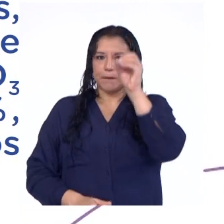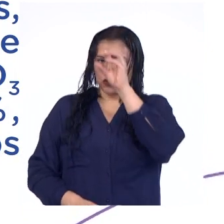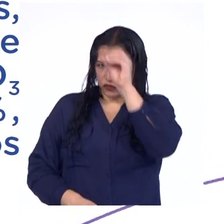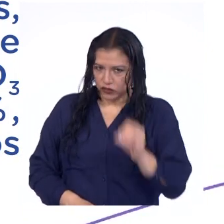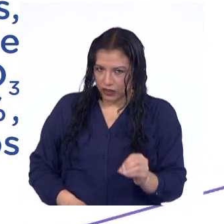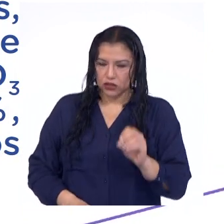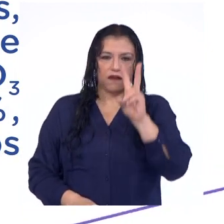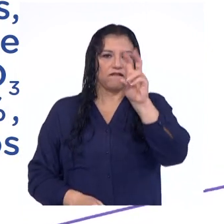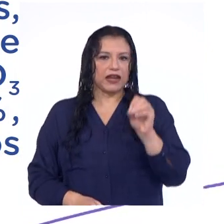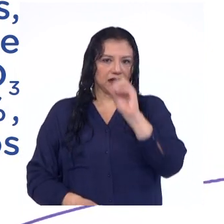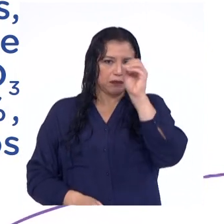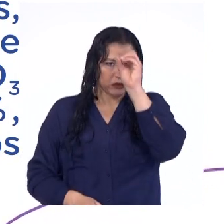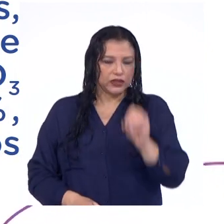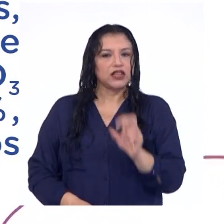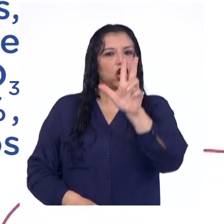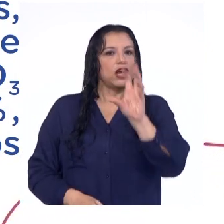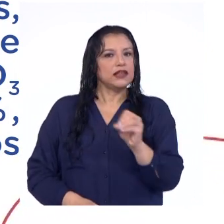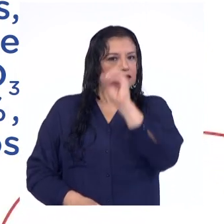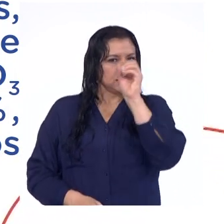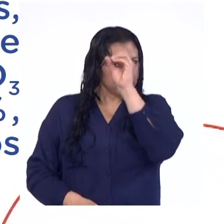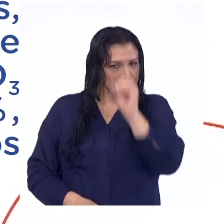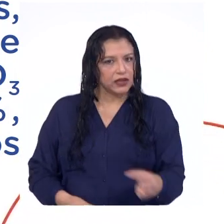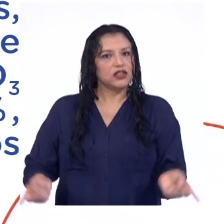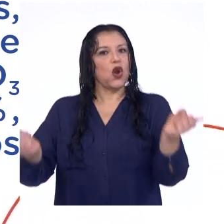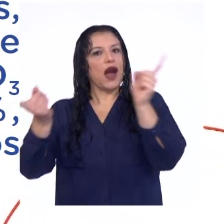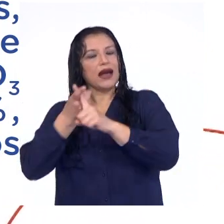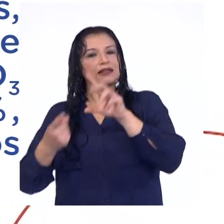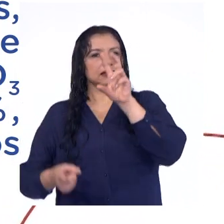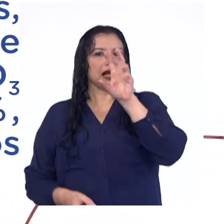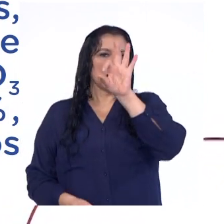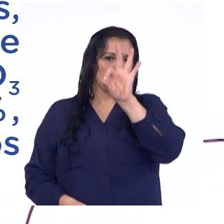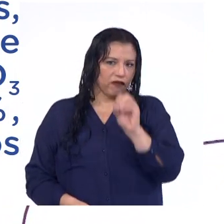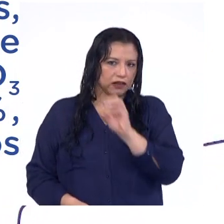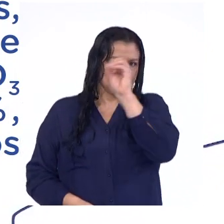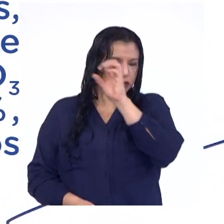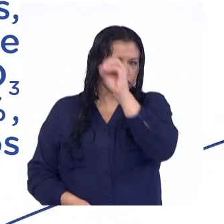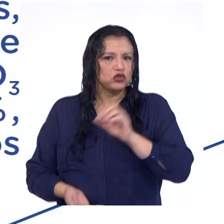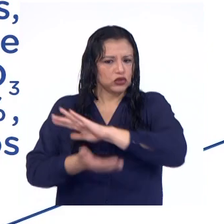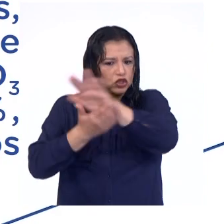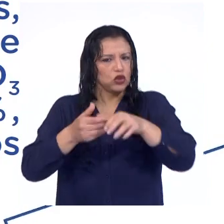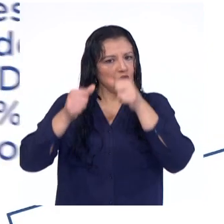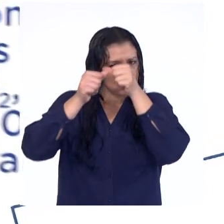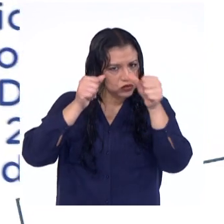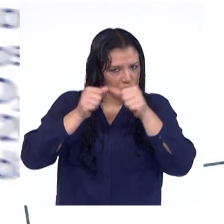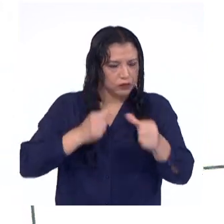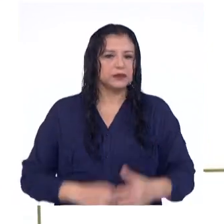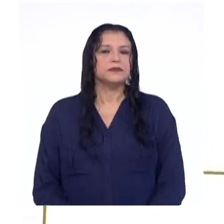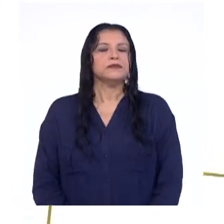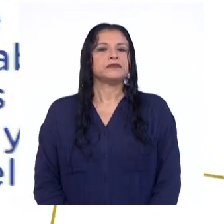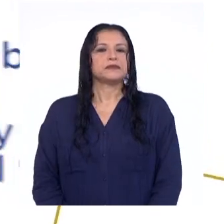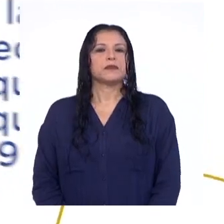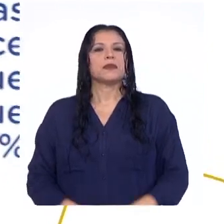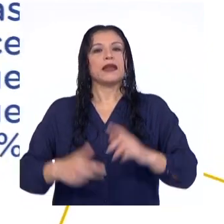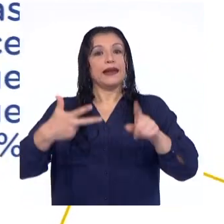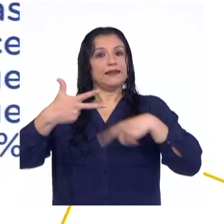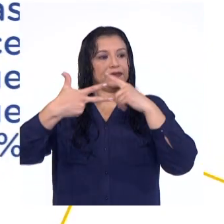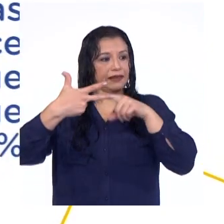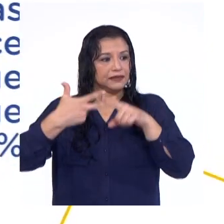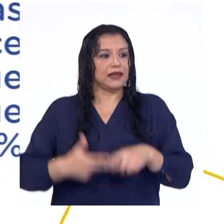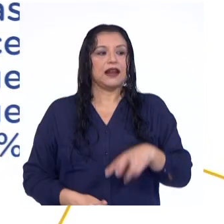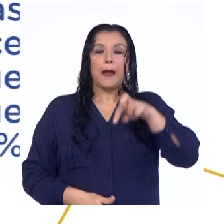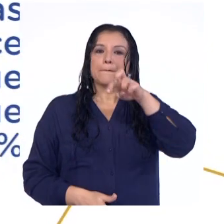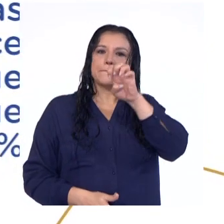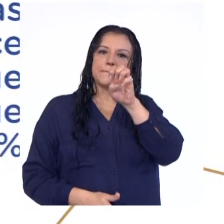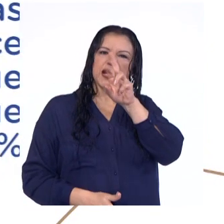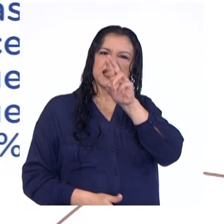20%, 30% hasta el 90% de los datos respectivamente. En tercer lugar, un